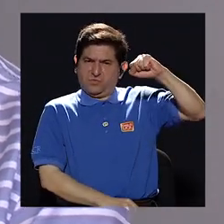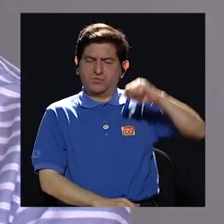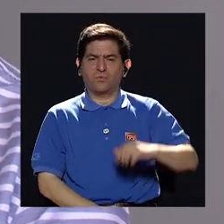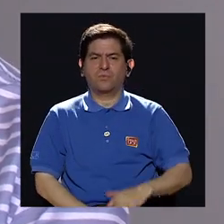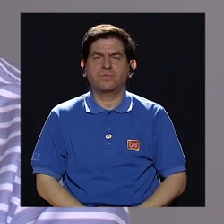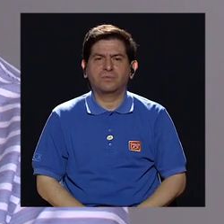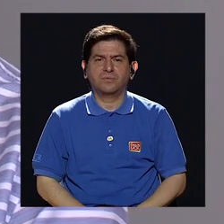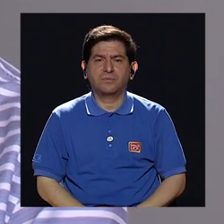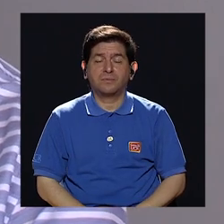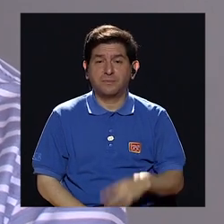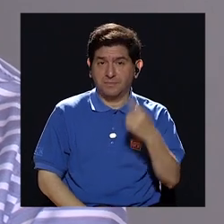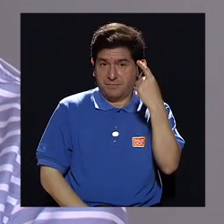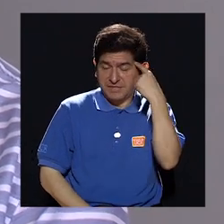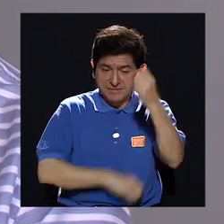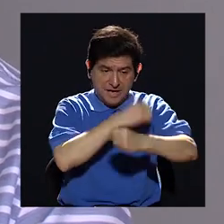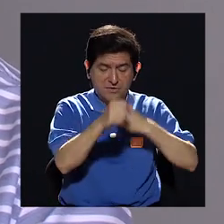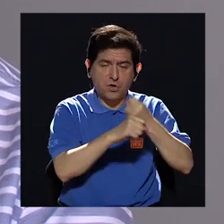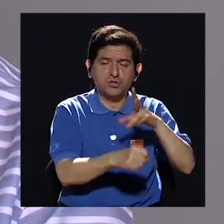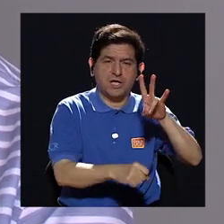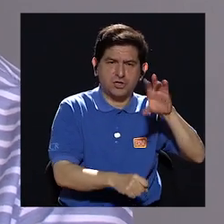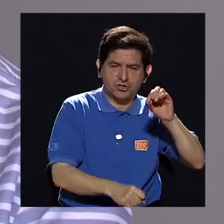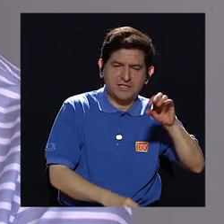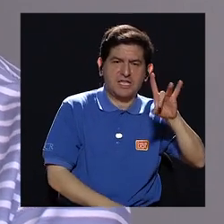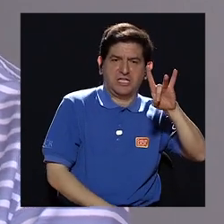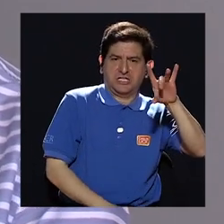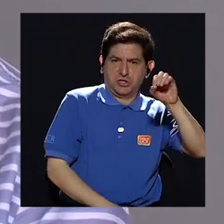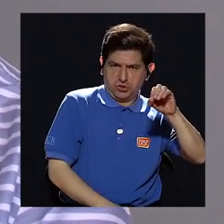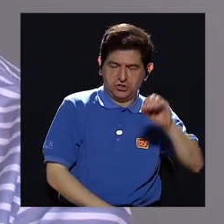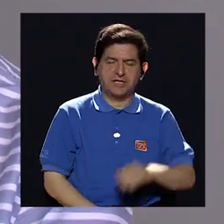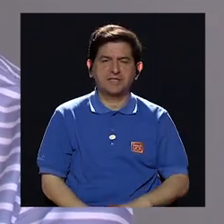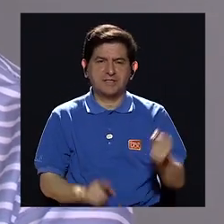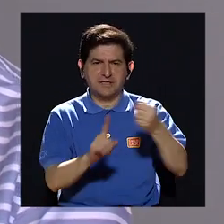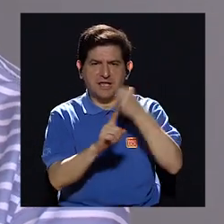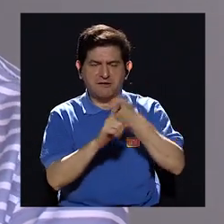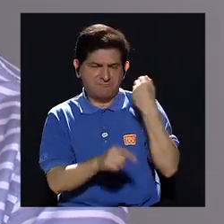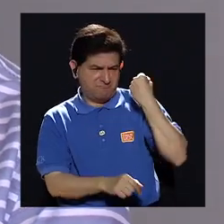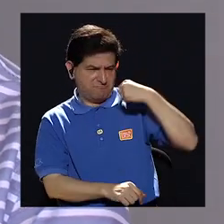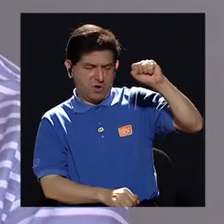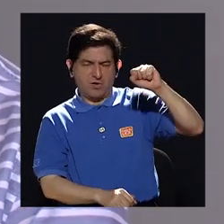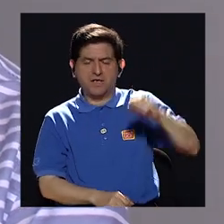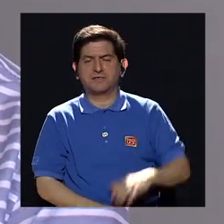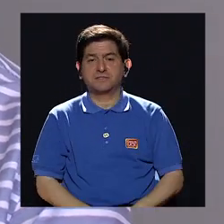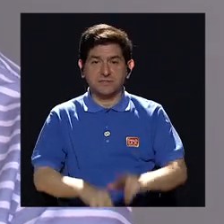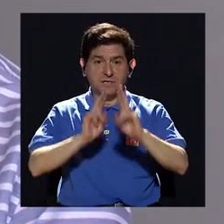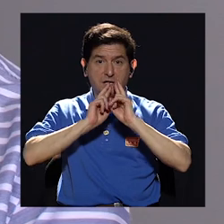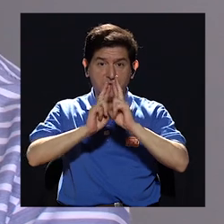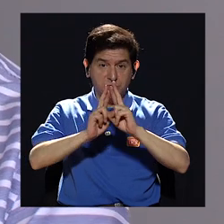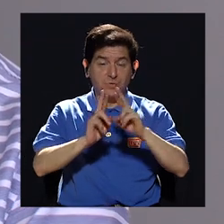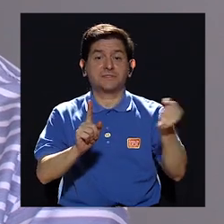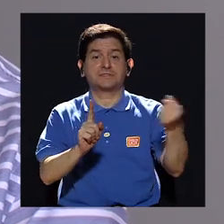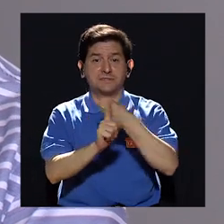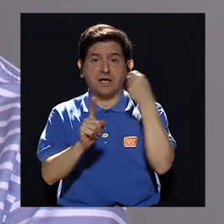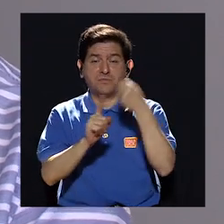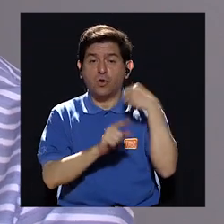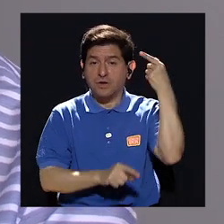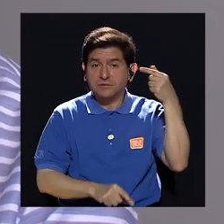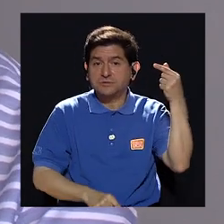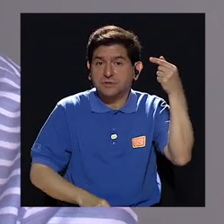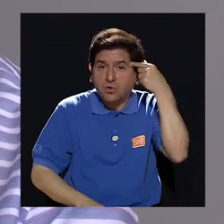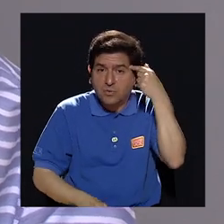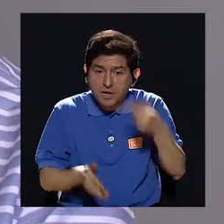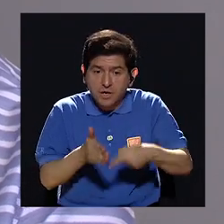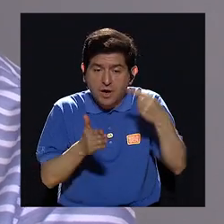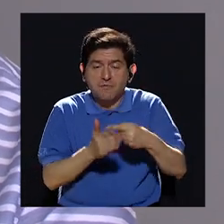de los setentas y ochentas, la violencia revolucionaria que fue respondida con una violencia estatal,